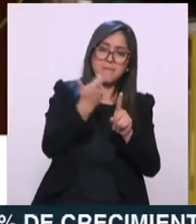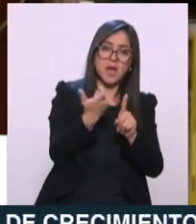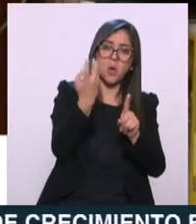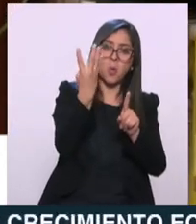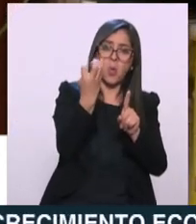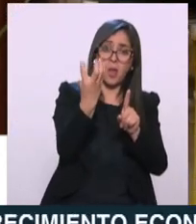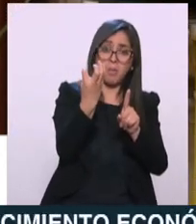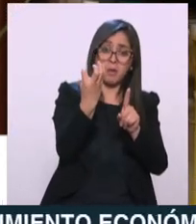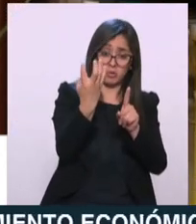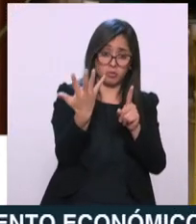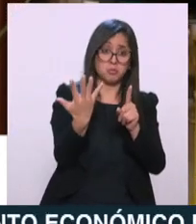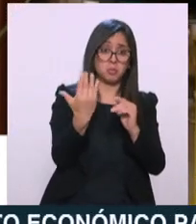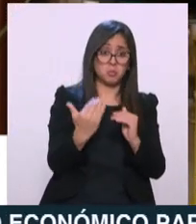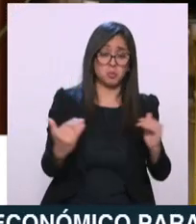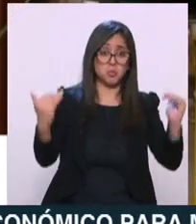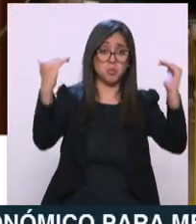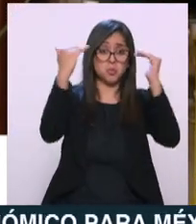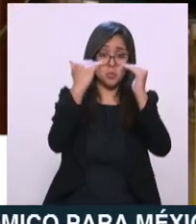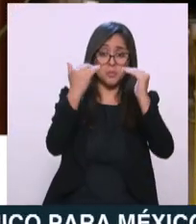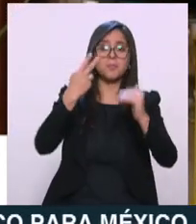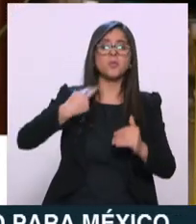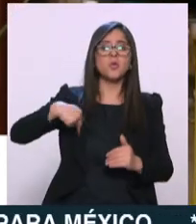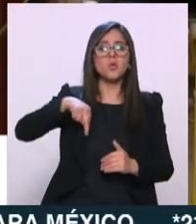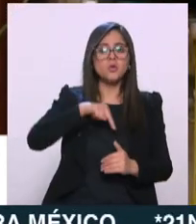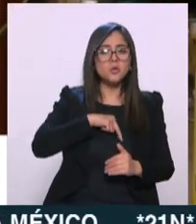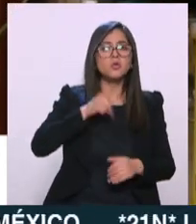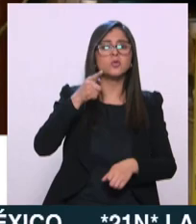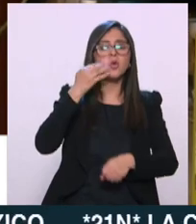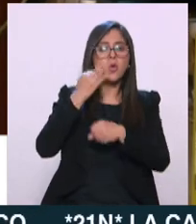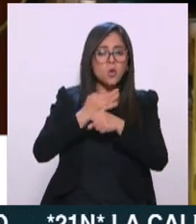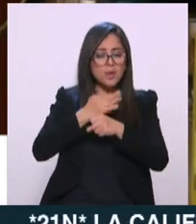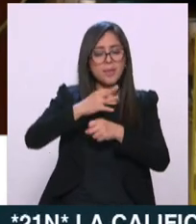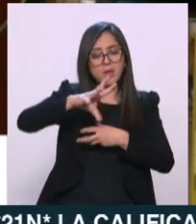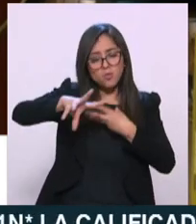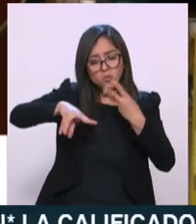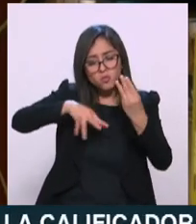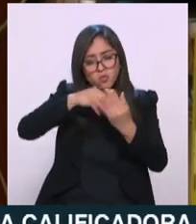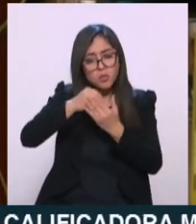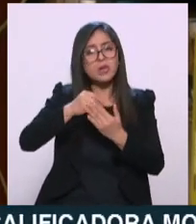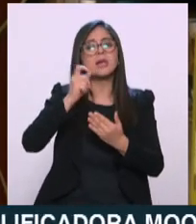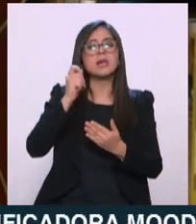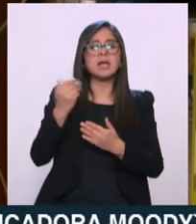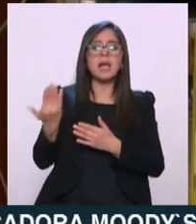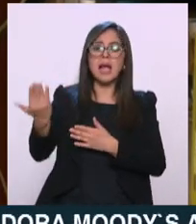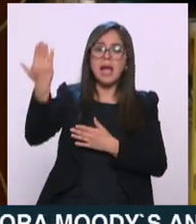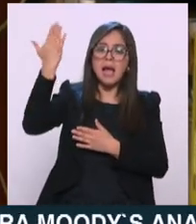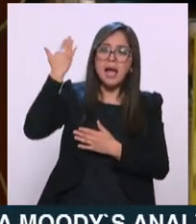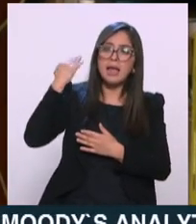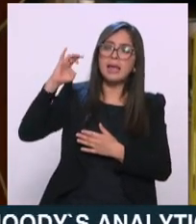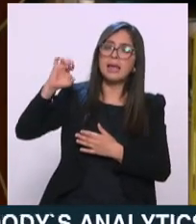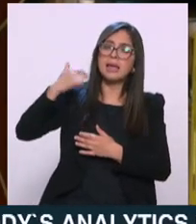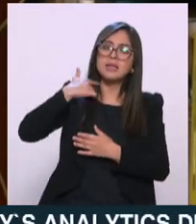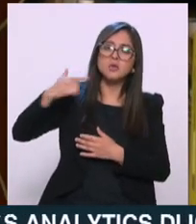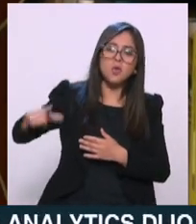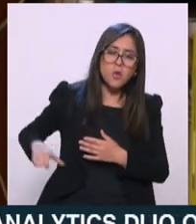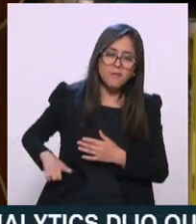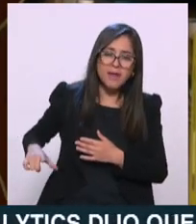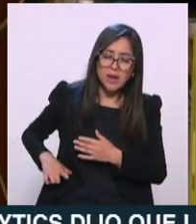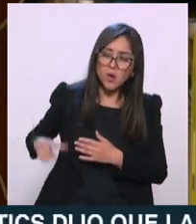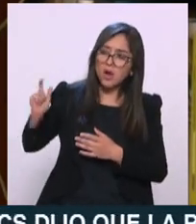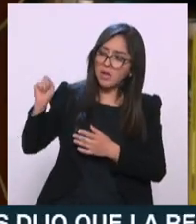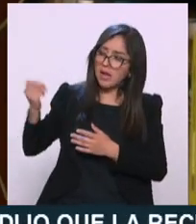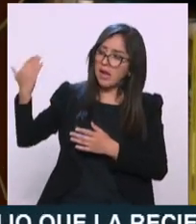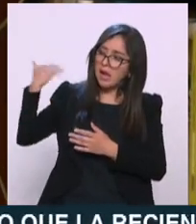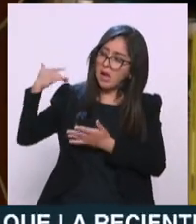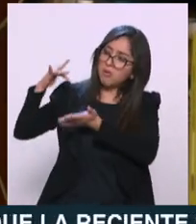audazmente les propusimos esta inversión de cómo ahora se invierte bueno, desde los sexenios pasados se ha venido invirtiendo en ciencia